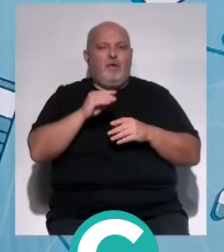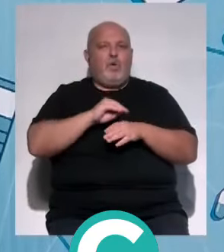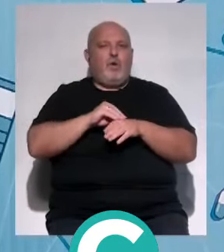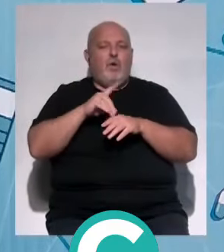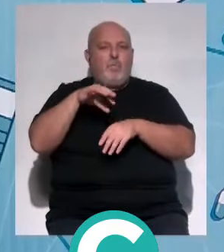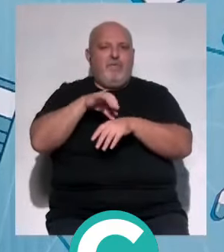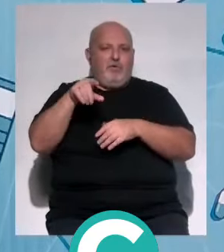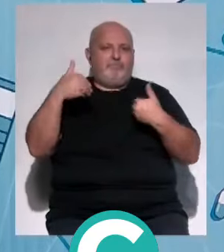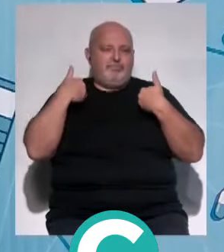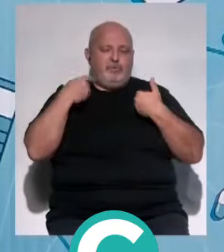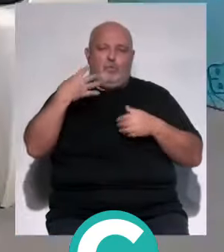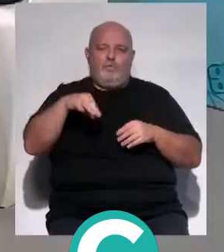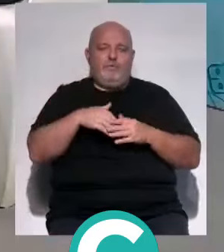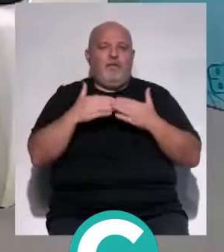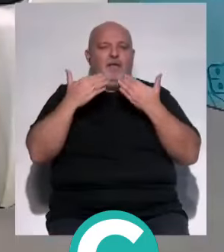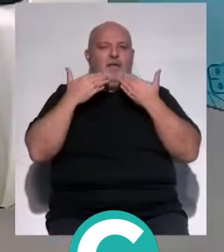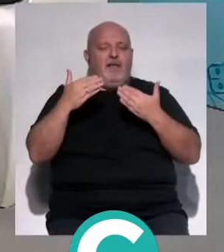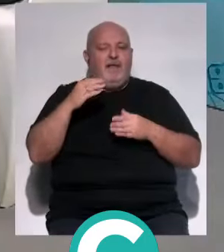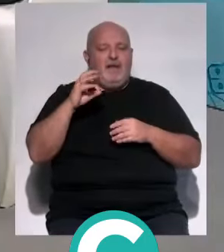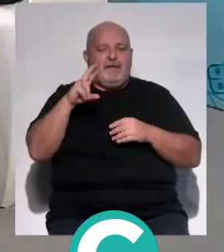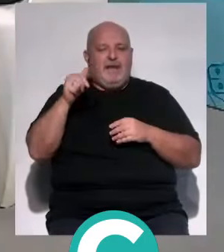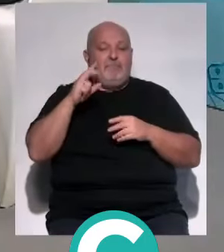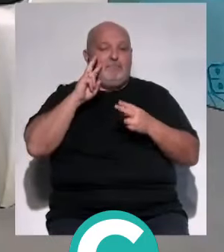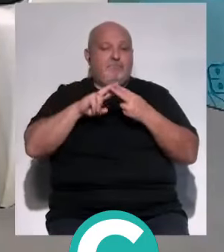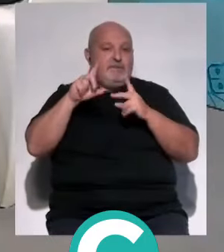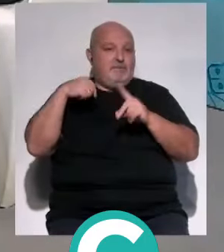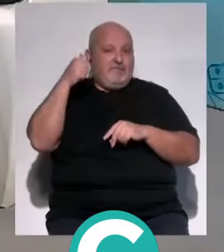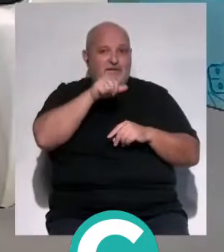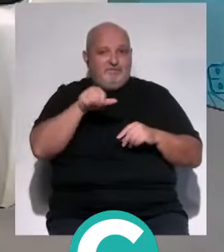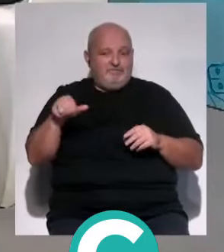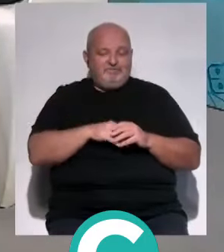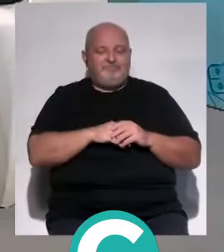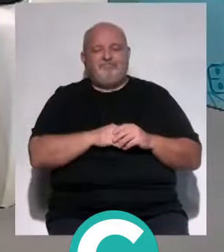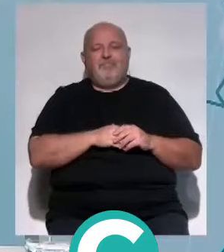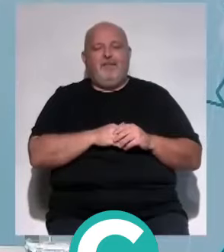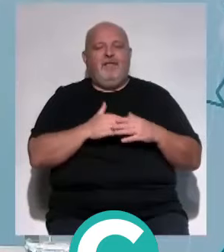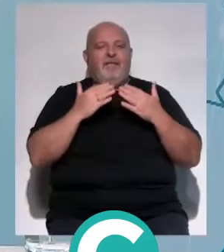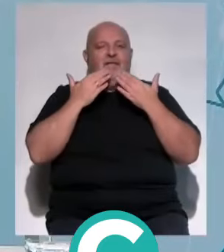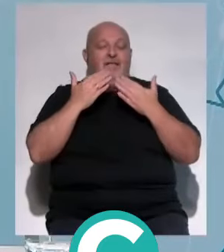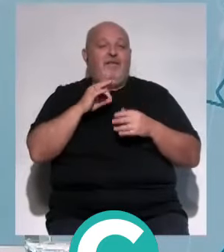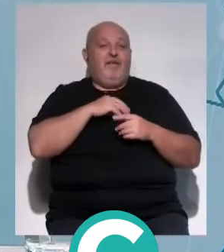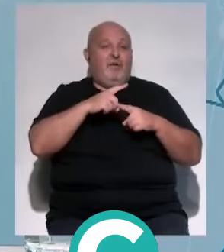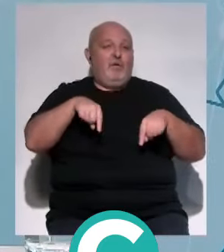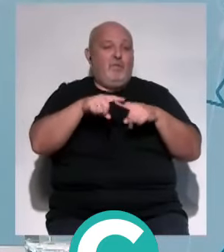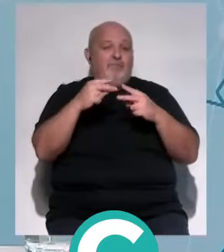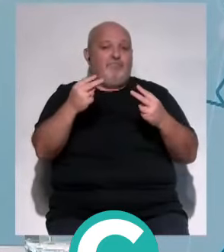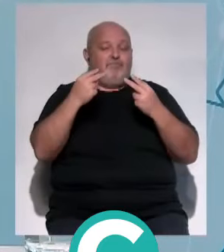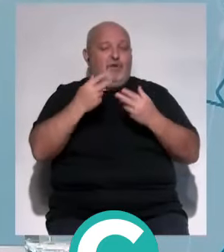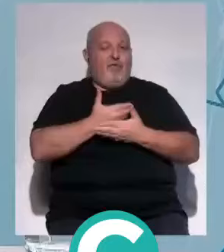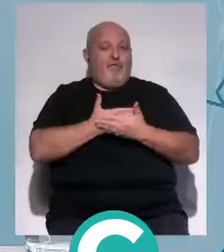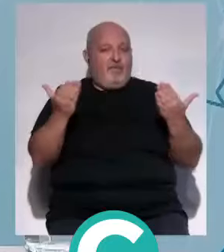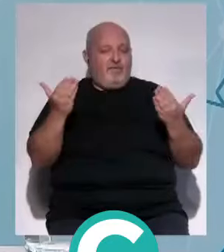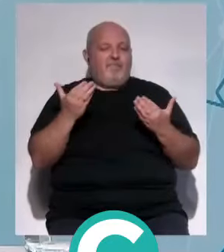a curar el oncólogo. Muchísimas gracias, Cristina. A Nos vemos la semana que viene. Venga. Muchas gracias, señoras y señores, por su